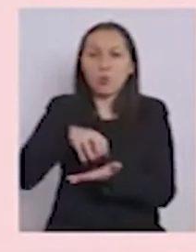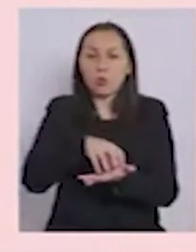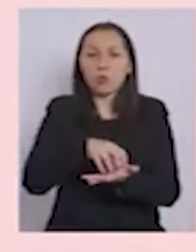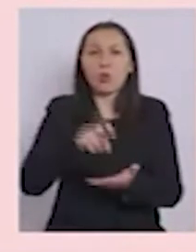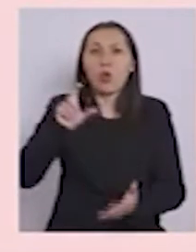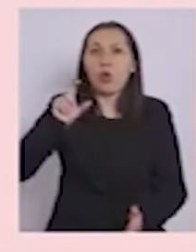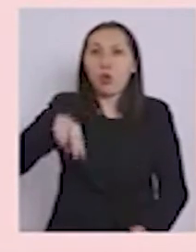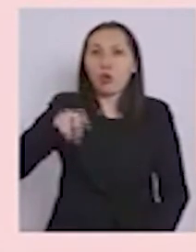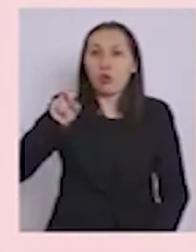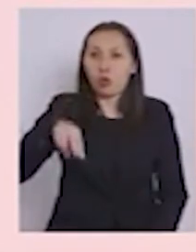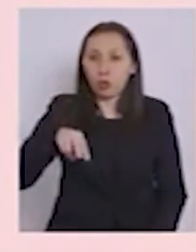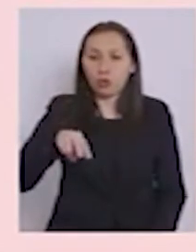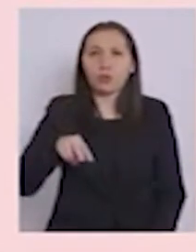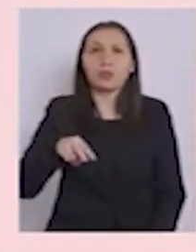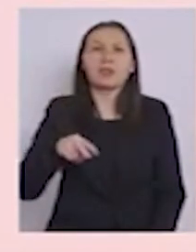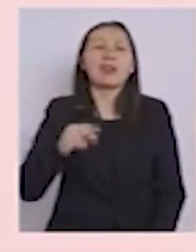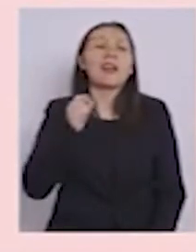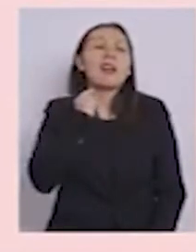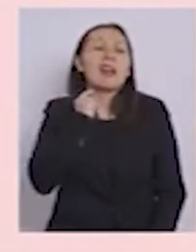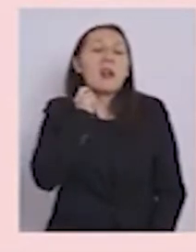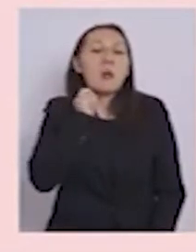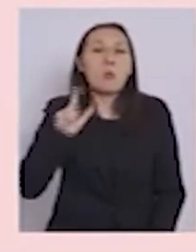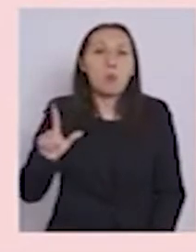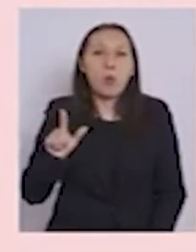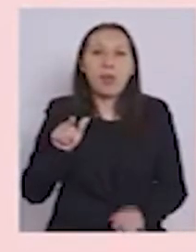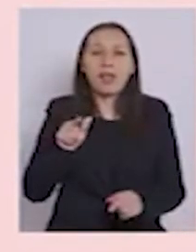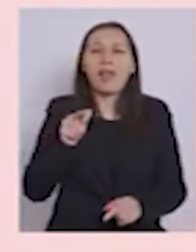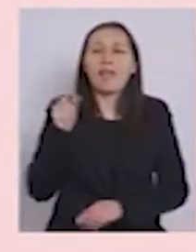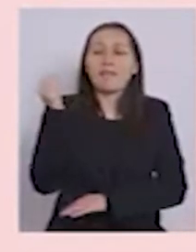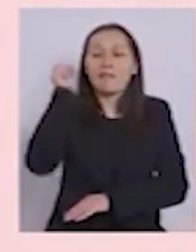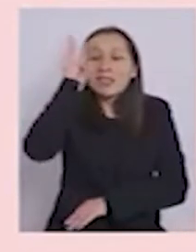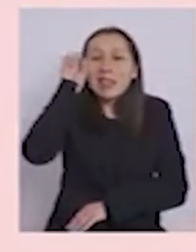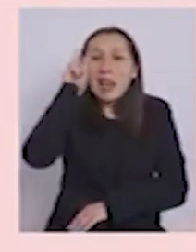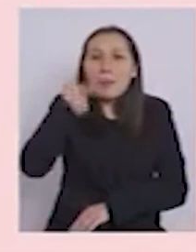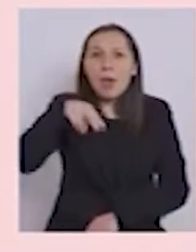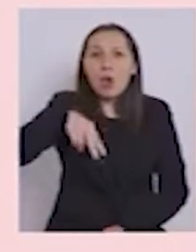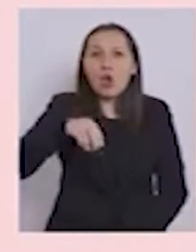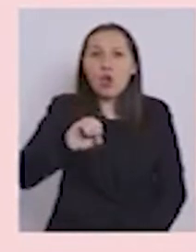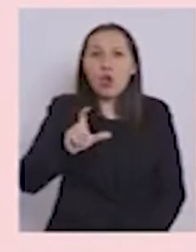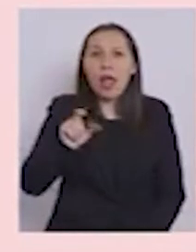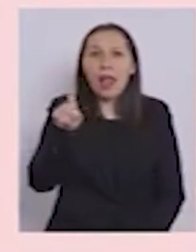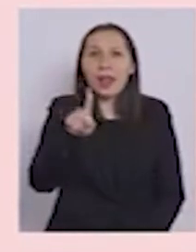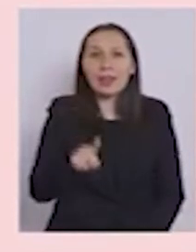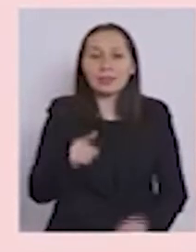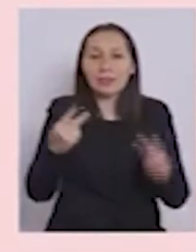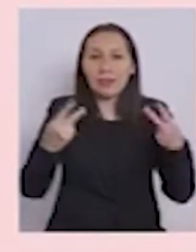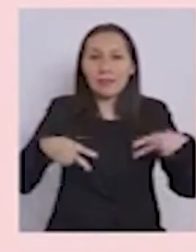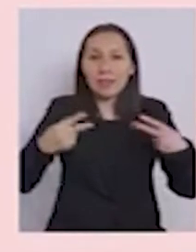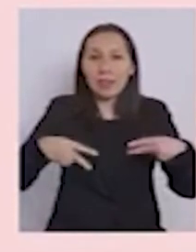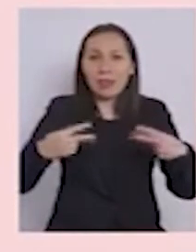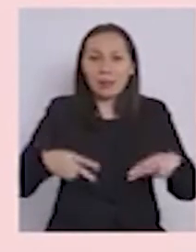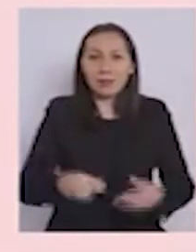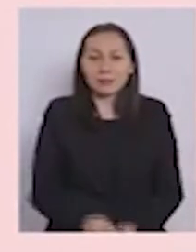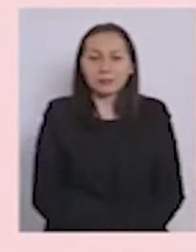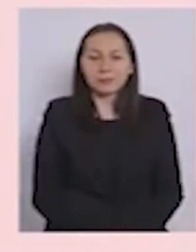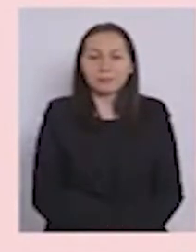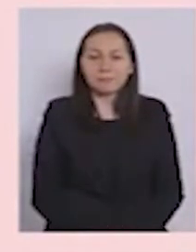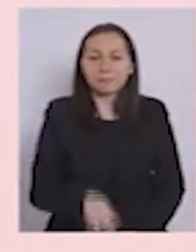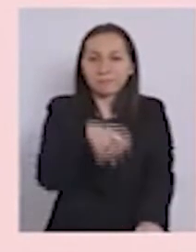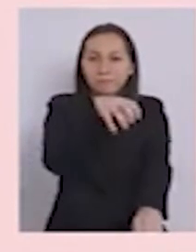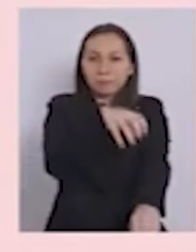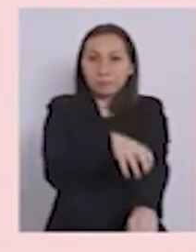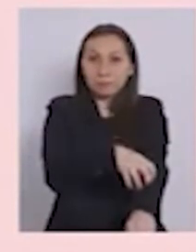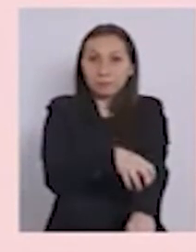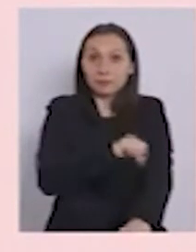Concon, Quilpue, Villa Alemana, Nogales y Viña del Mar. En la